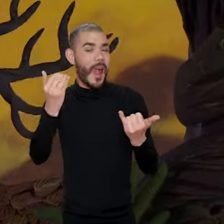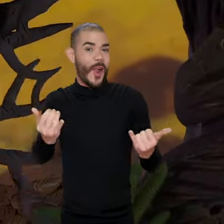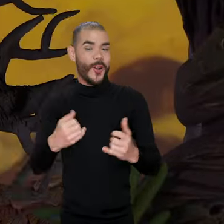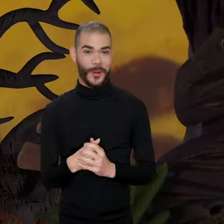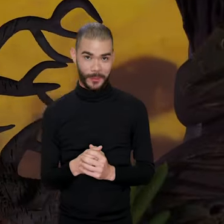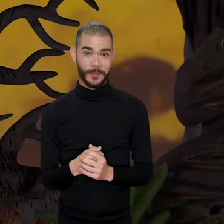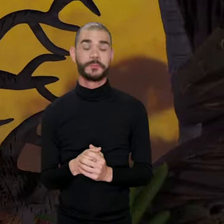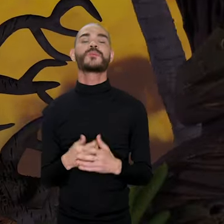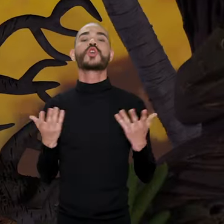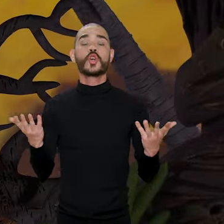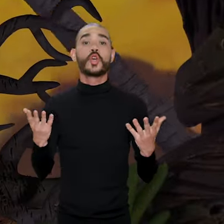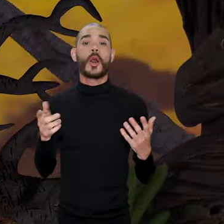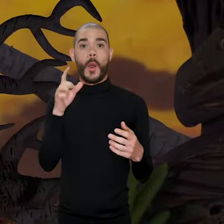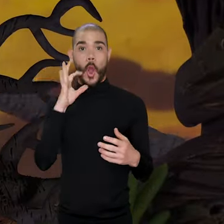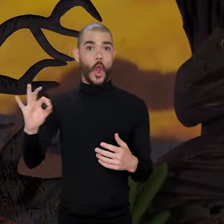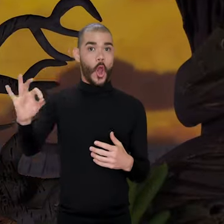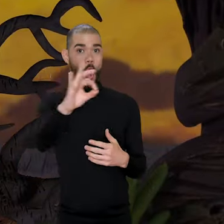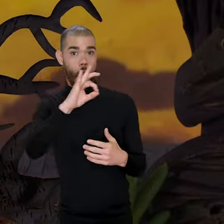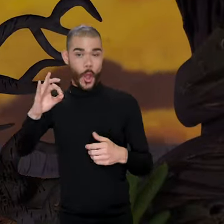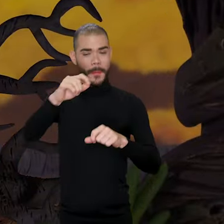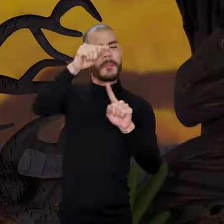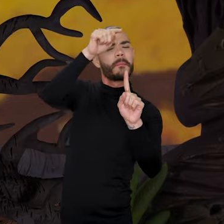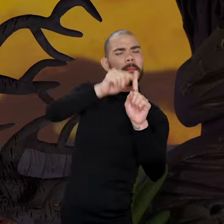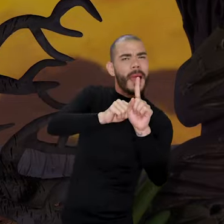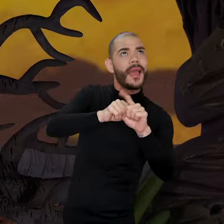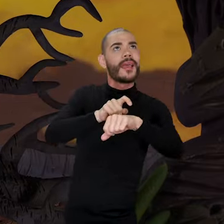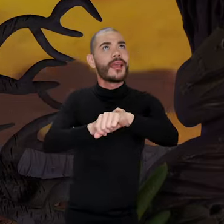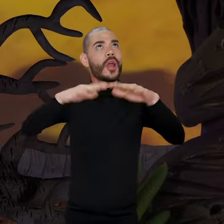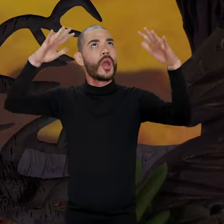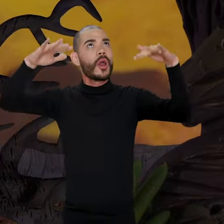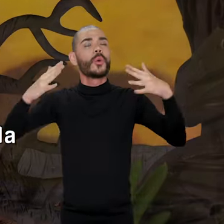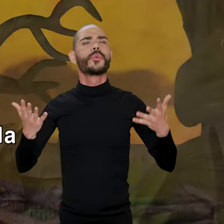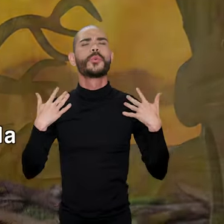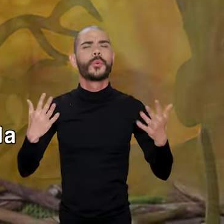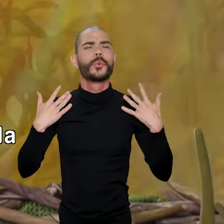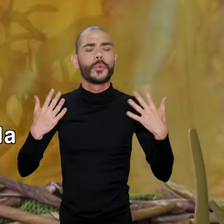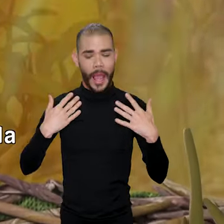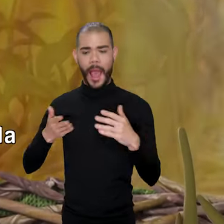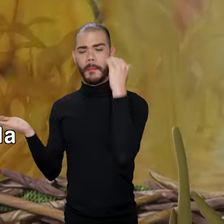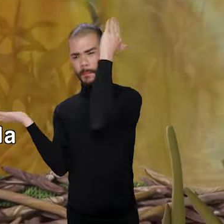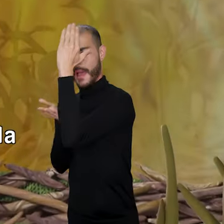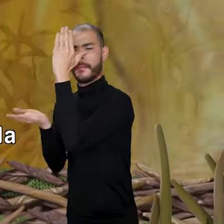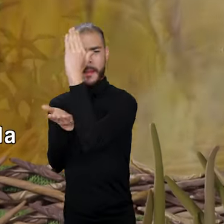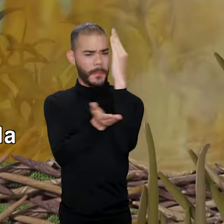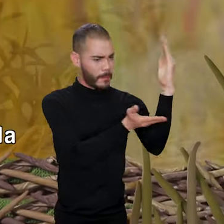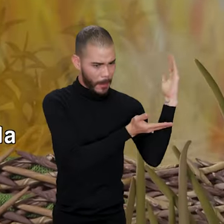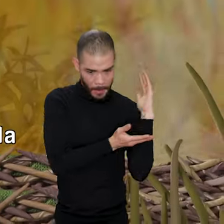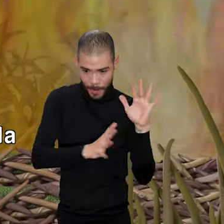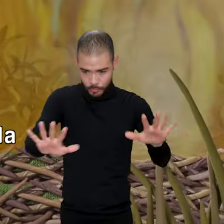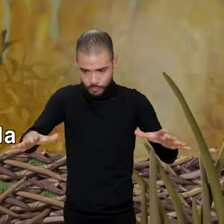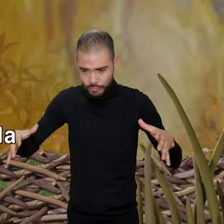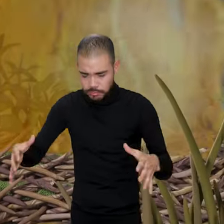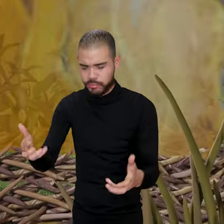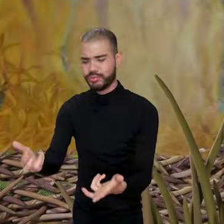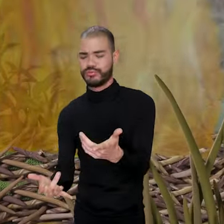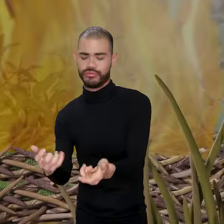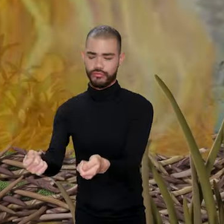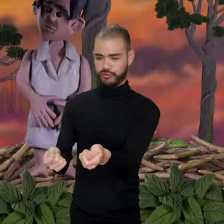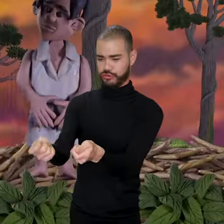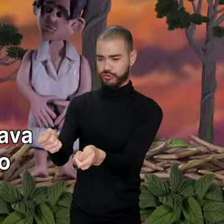siembran después de que los hombres tumban una franja de monte durante los meses de verano y realizan una quema controlada del terreno.